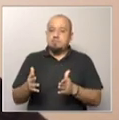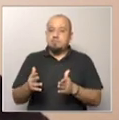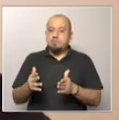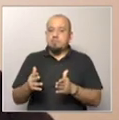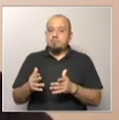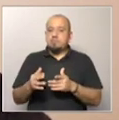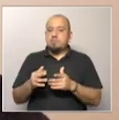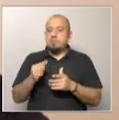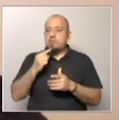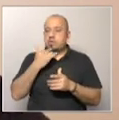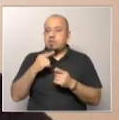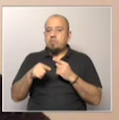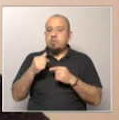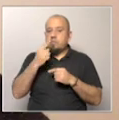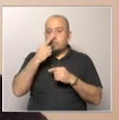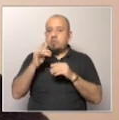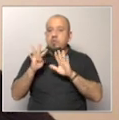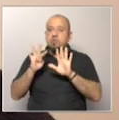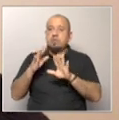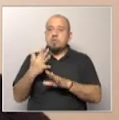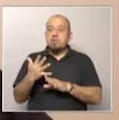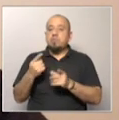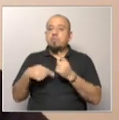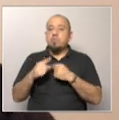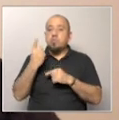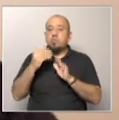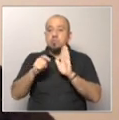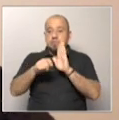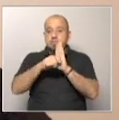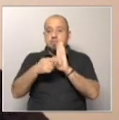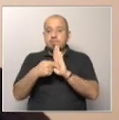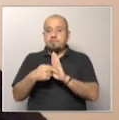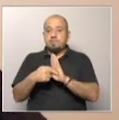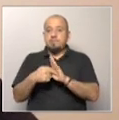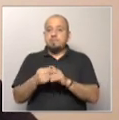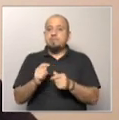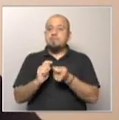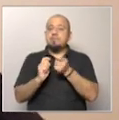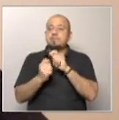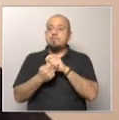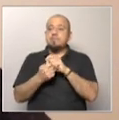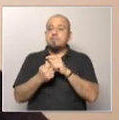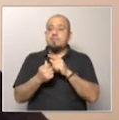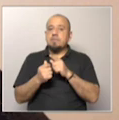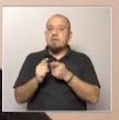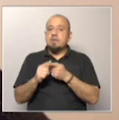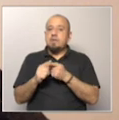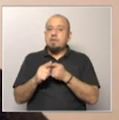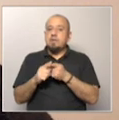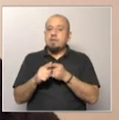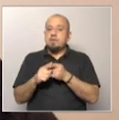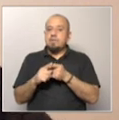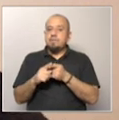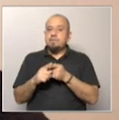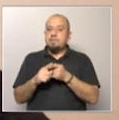pudimos ver, por ejemplo, en 1995, pero una de ellas es esta modificación, digamos, en